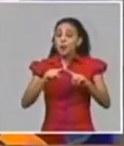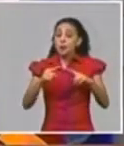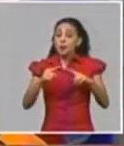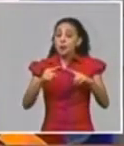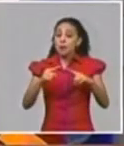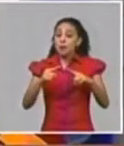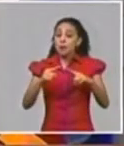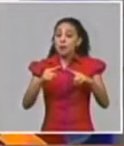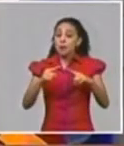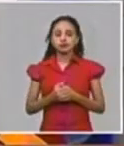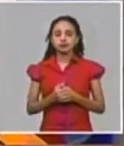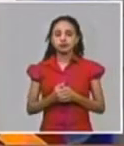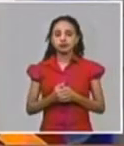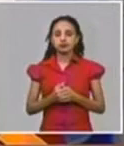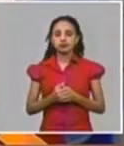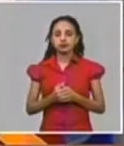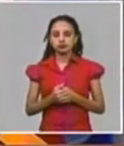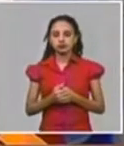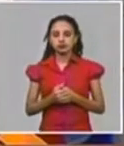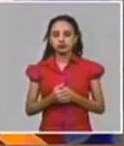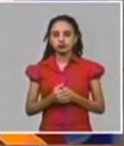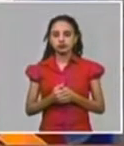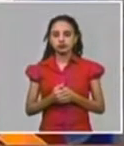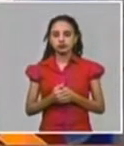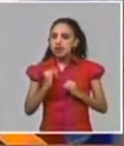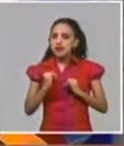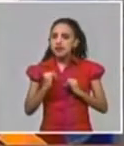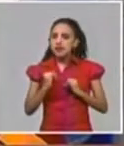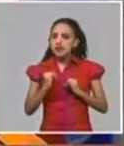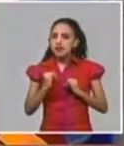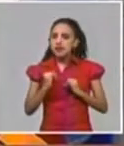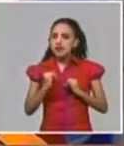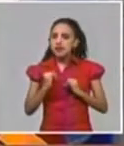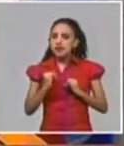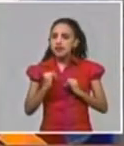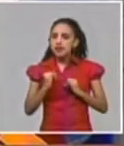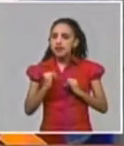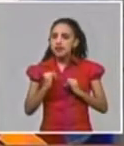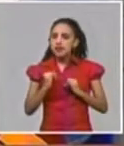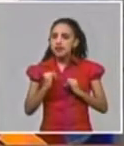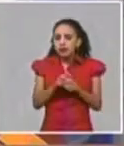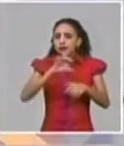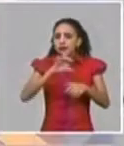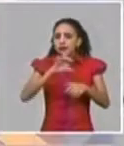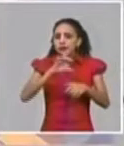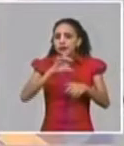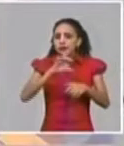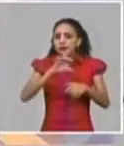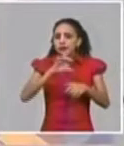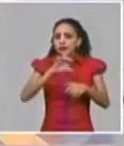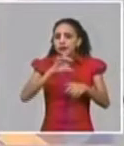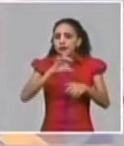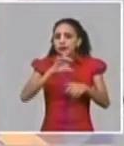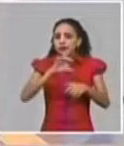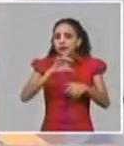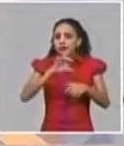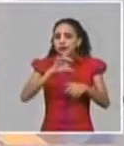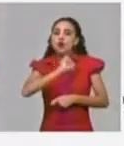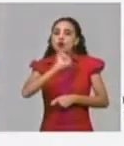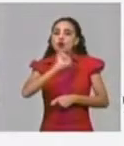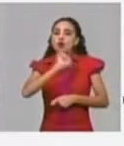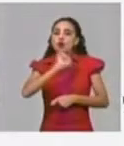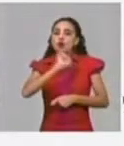toda la información de un comportamiento a la disminución tenemos que lograr que la población no confunda ese